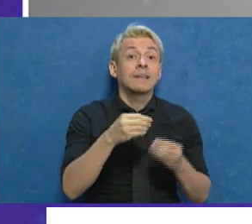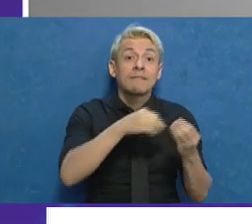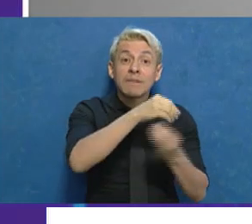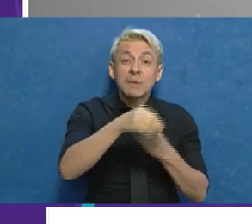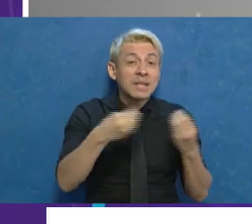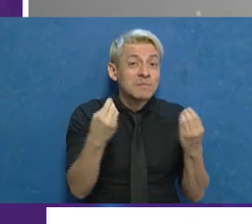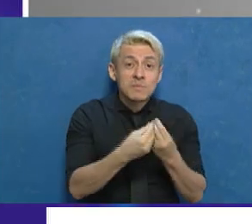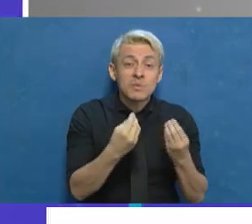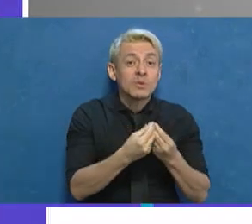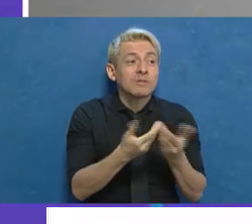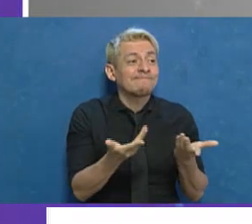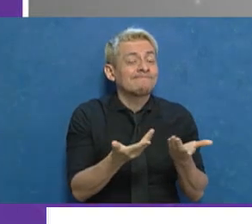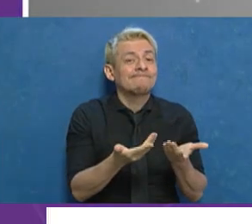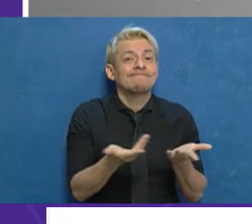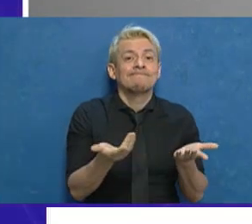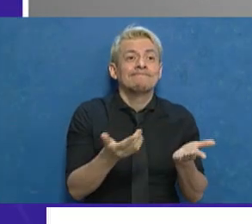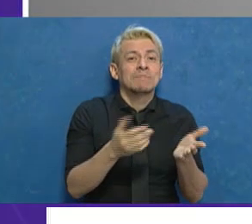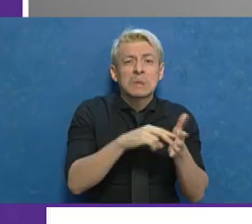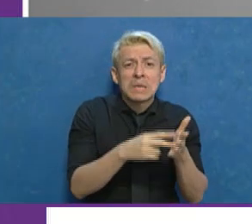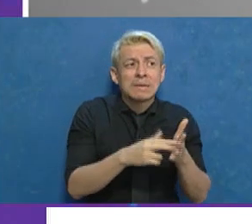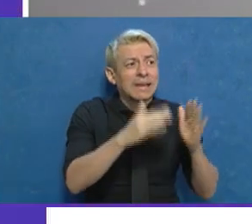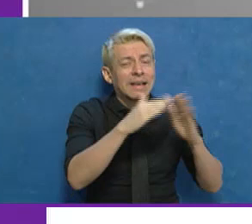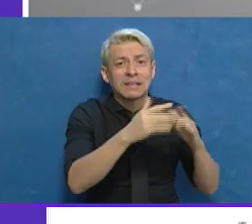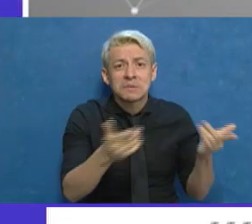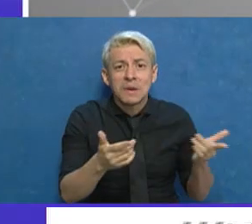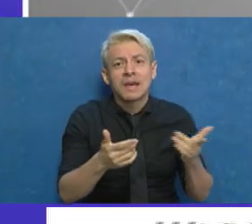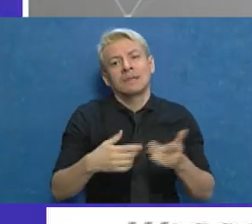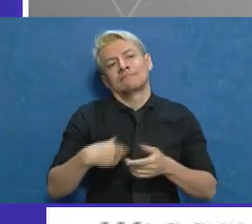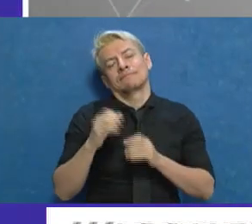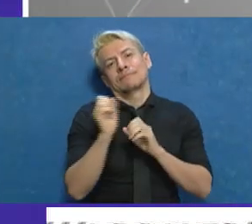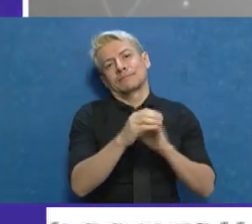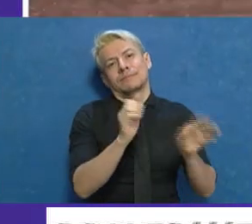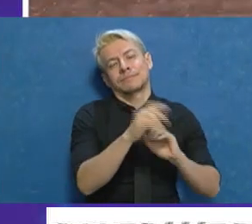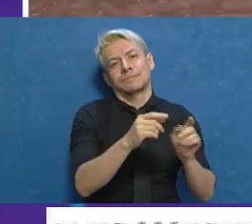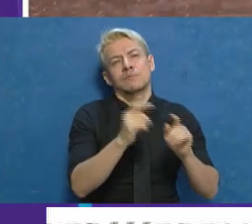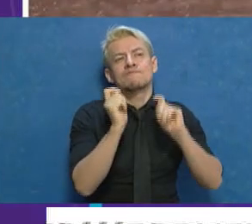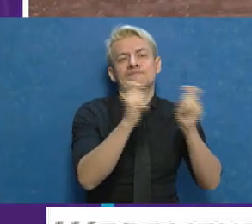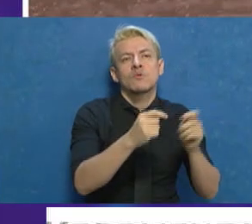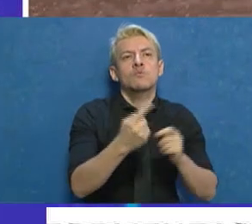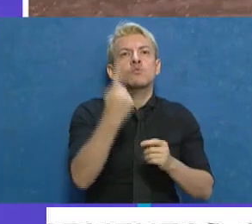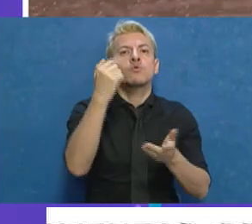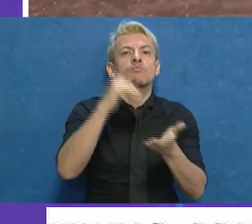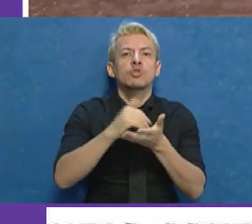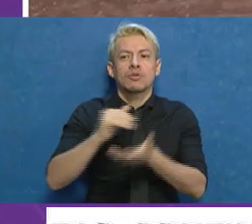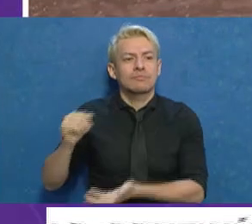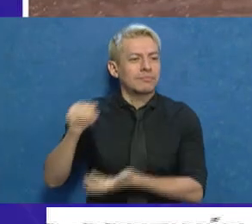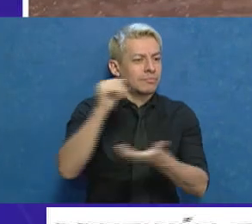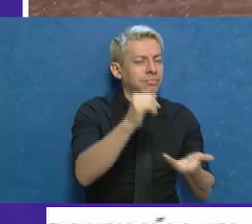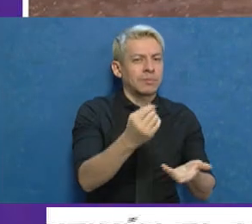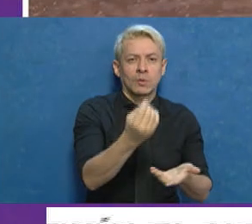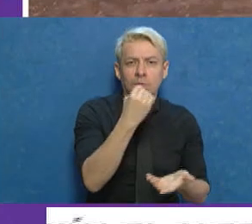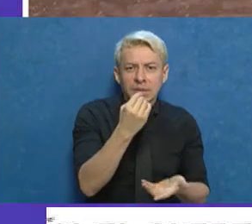totalmente a la deriva, por lo tanto se han entregado en menos de 24 horas más de un millar de bolsones de mercadería,